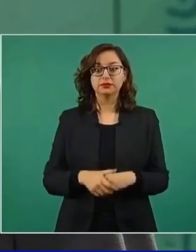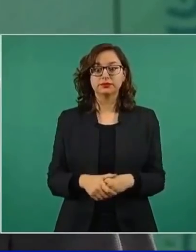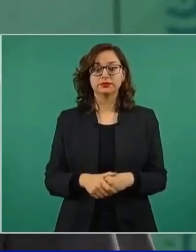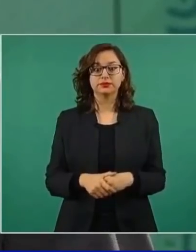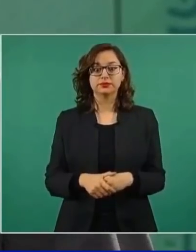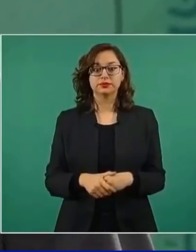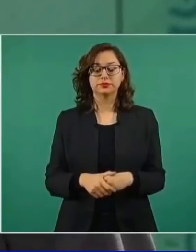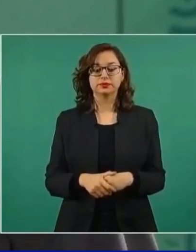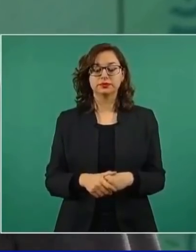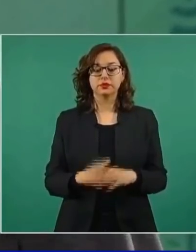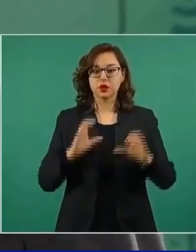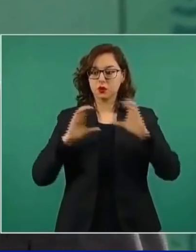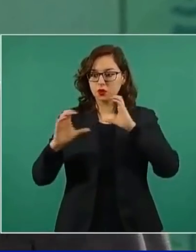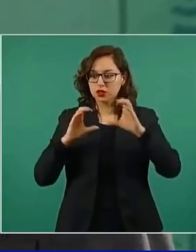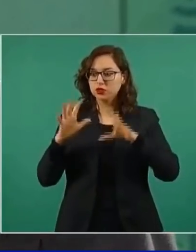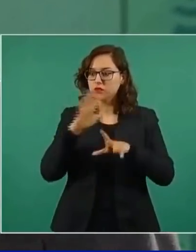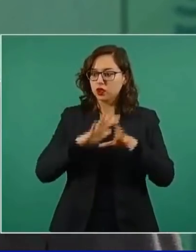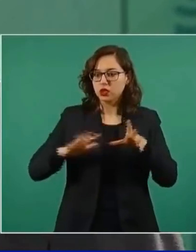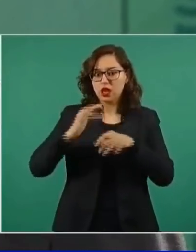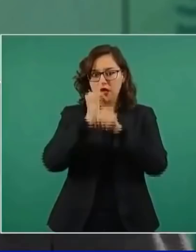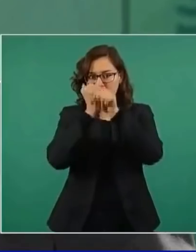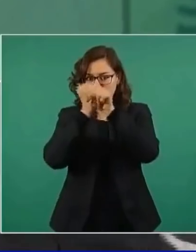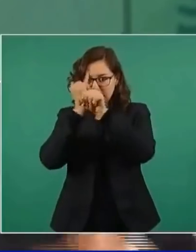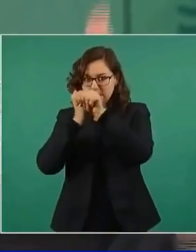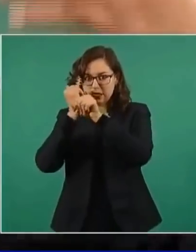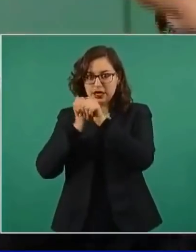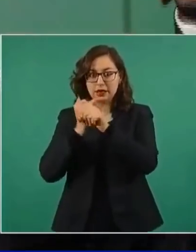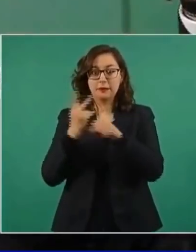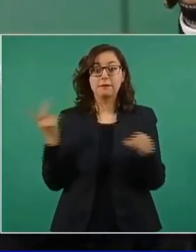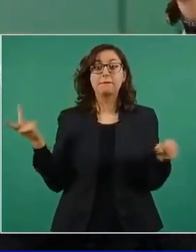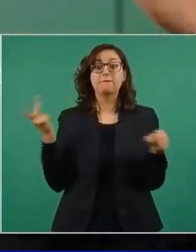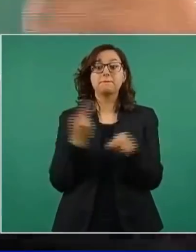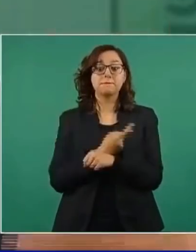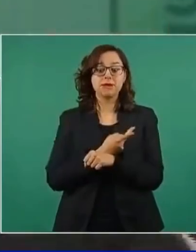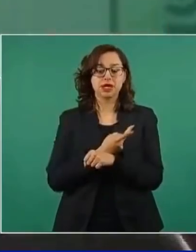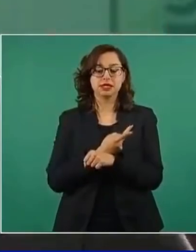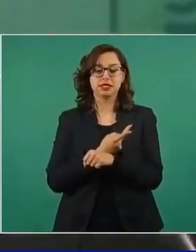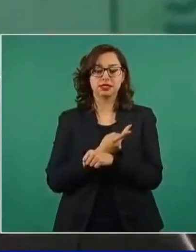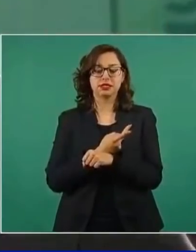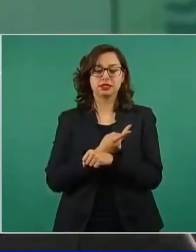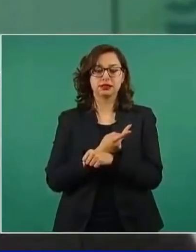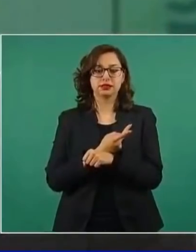comunicación social, apareció un desplegado